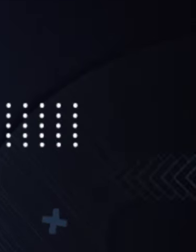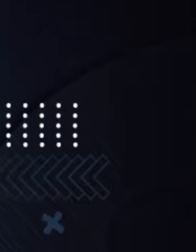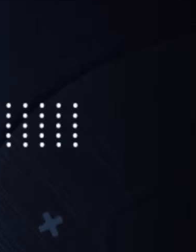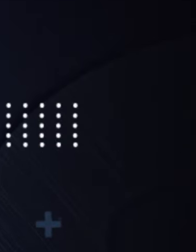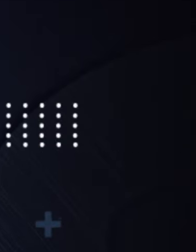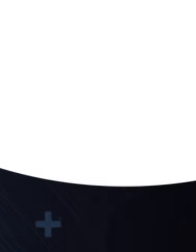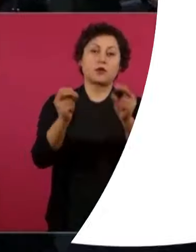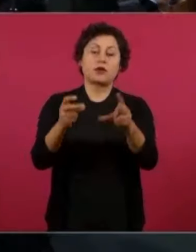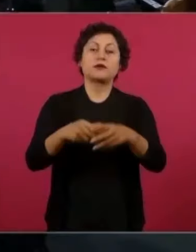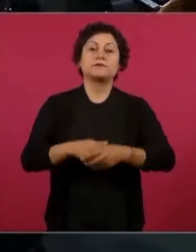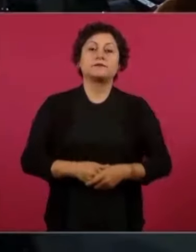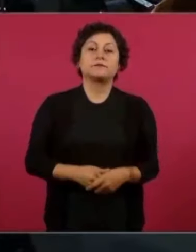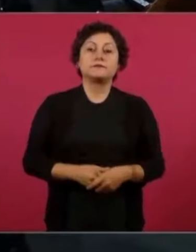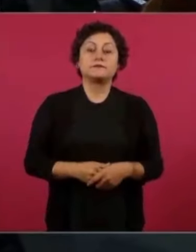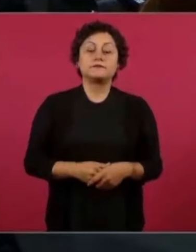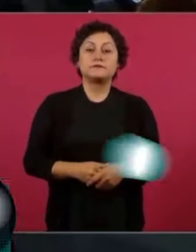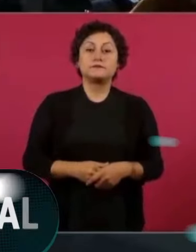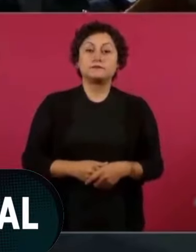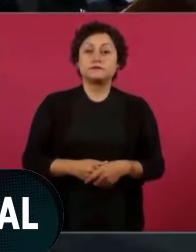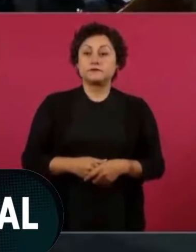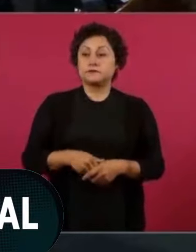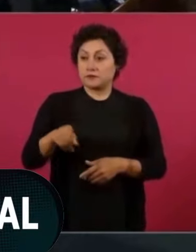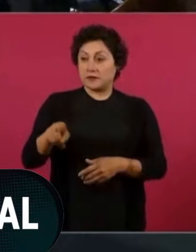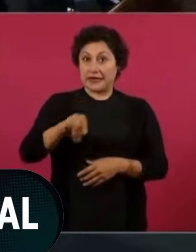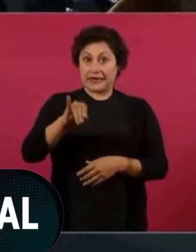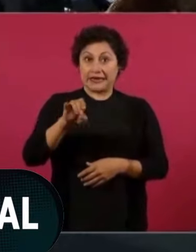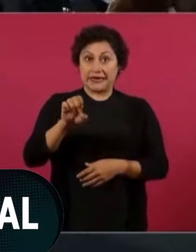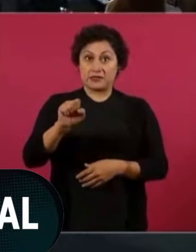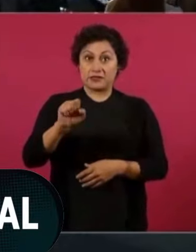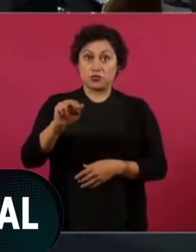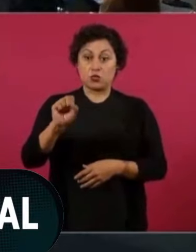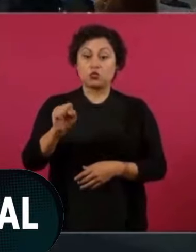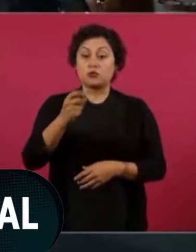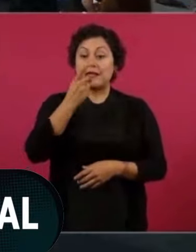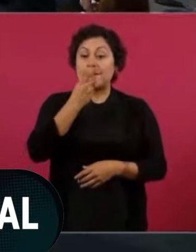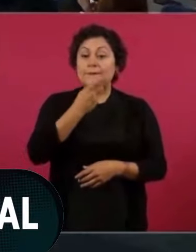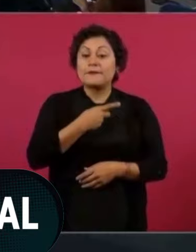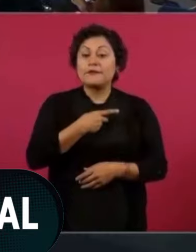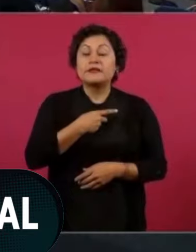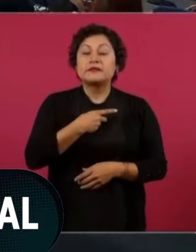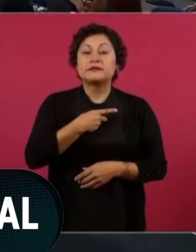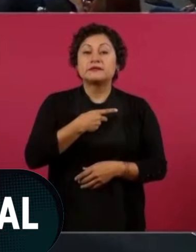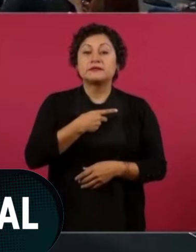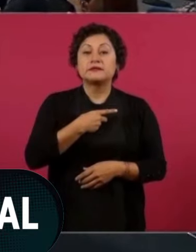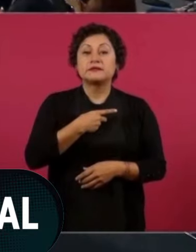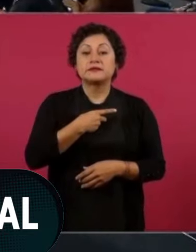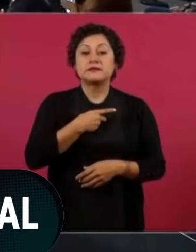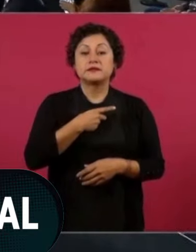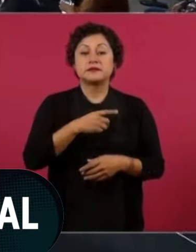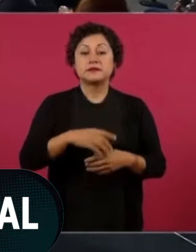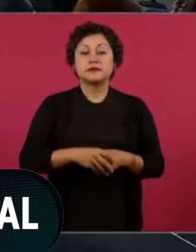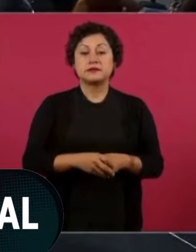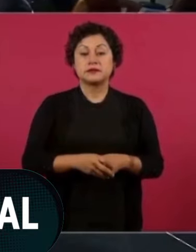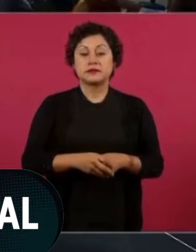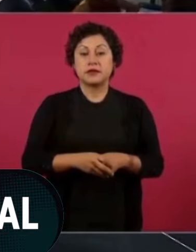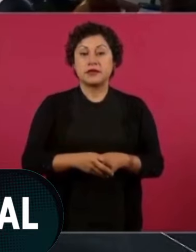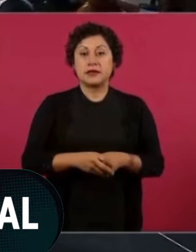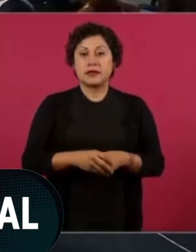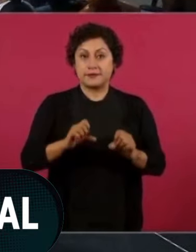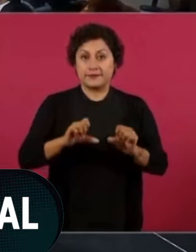Lo que me comenta aquí Jesús es que ya en todos estos estados